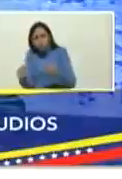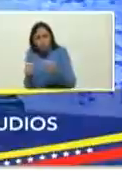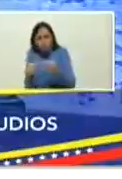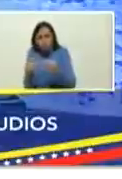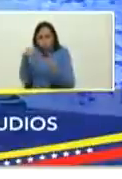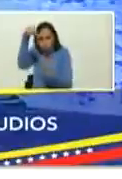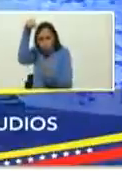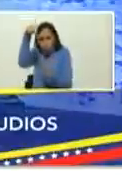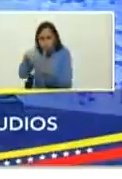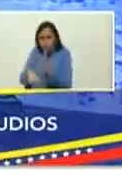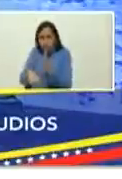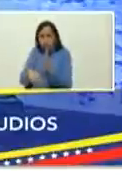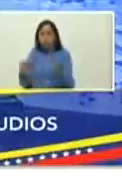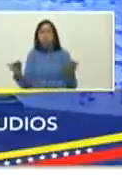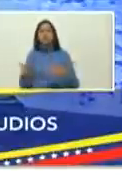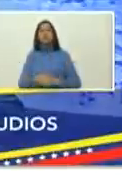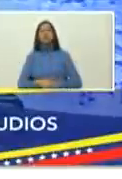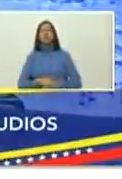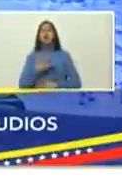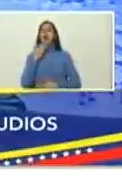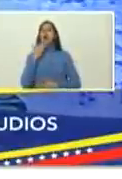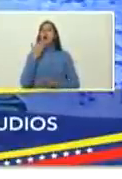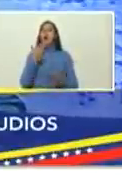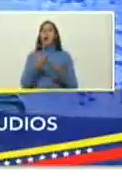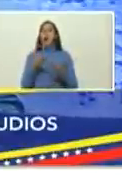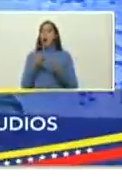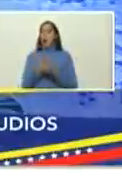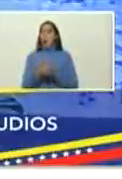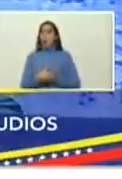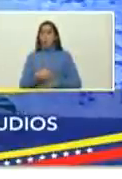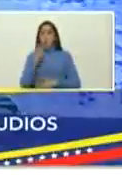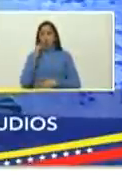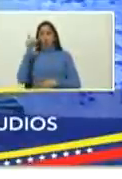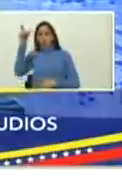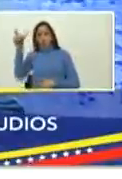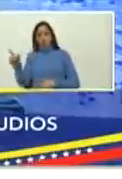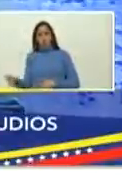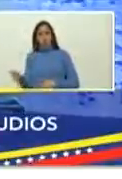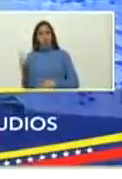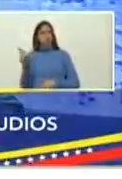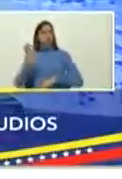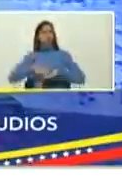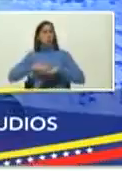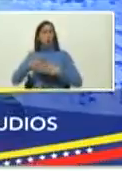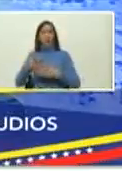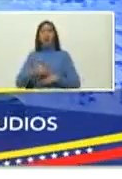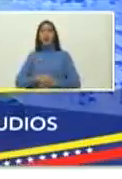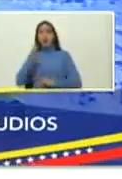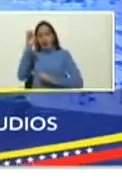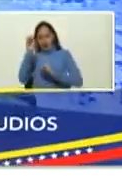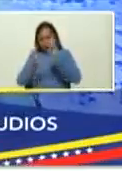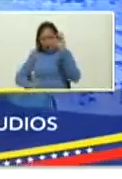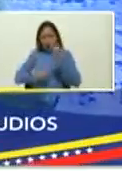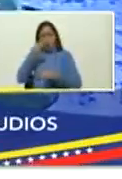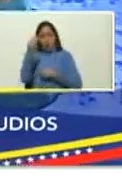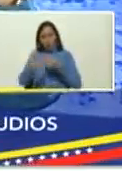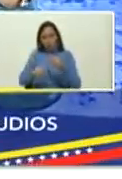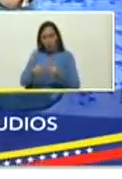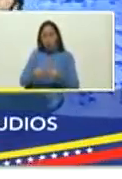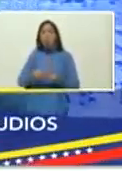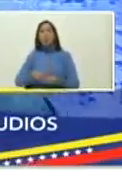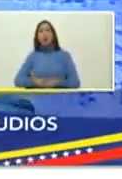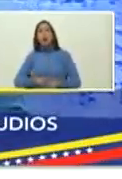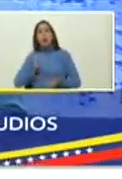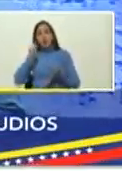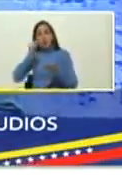a profundidad les doy las gracias a Fidel Barbarito jurado del premio internacional Mariano Picón Sala